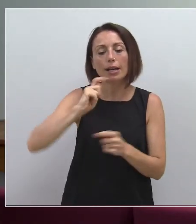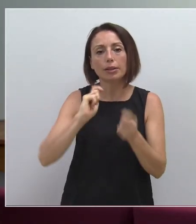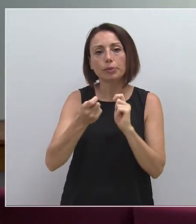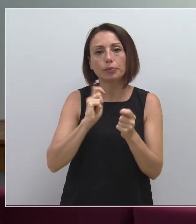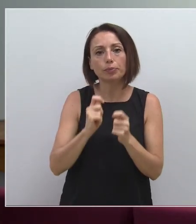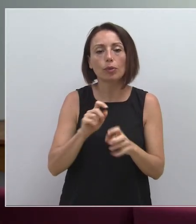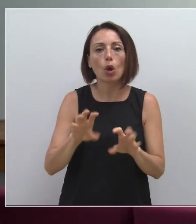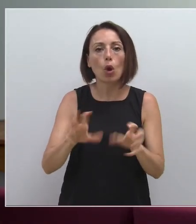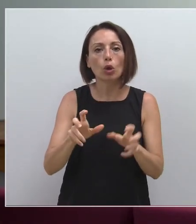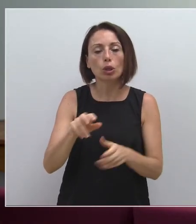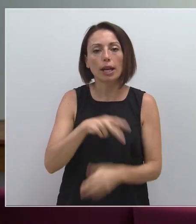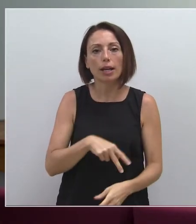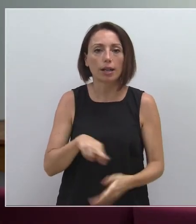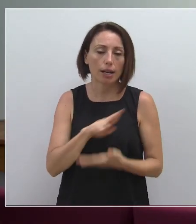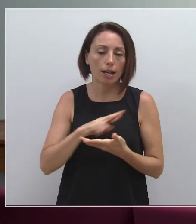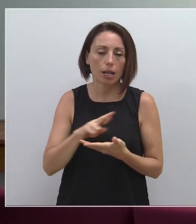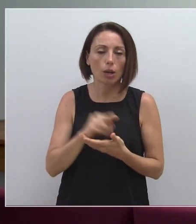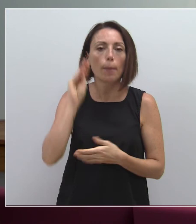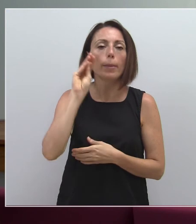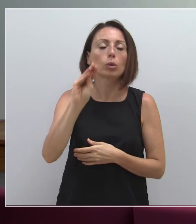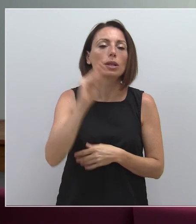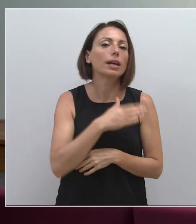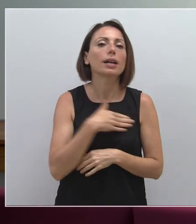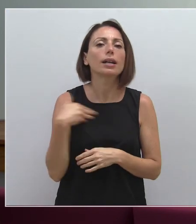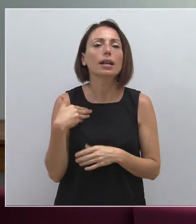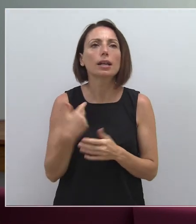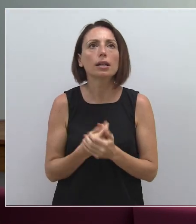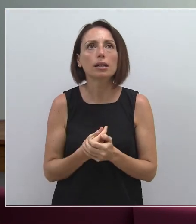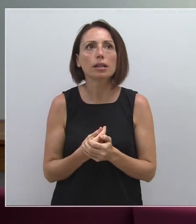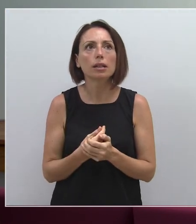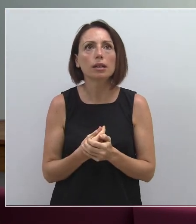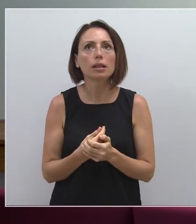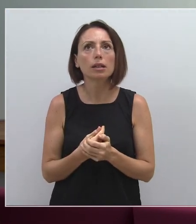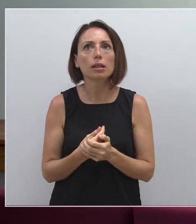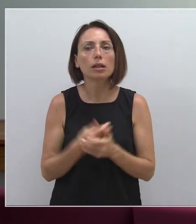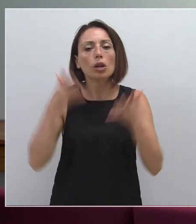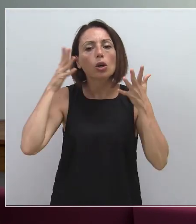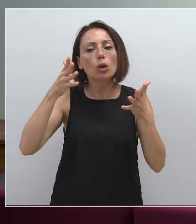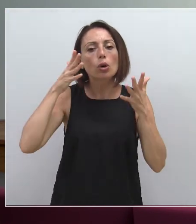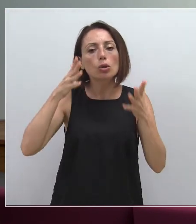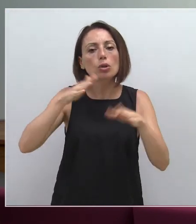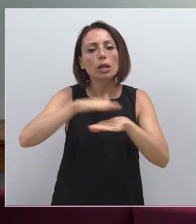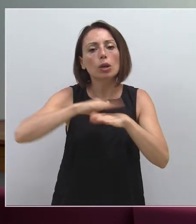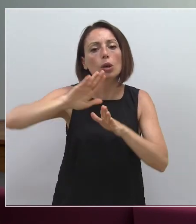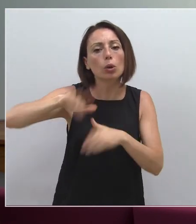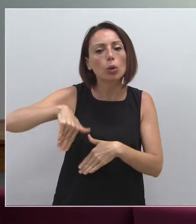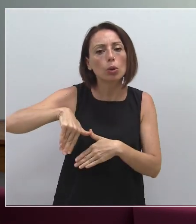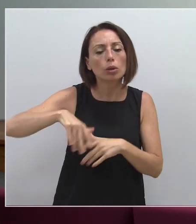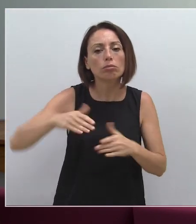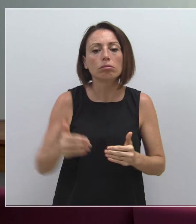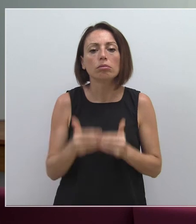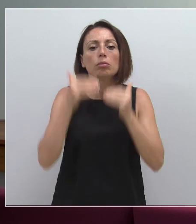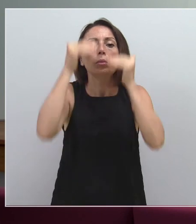Boluda, de Onda Regional. Quería preguntarles, bueno, creo que es el último Consejo de Gobierno. Hacen un paréntesis hasta